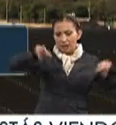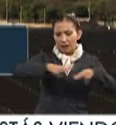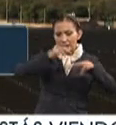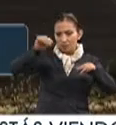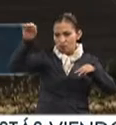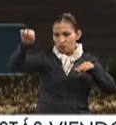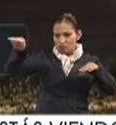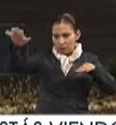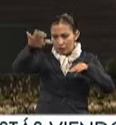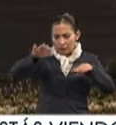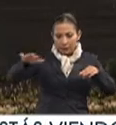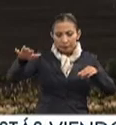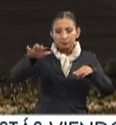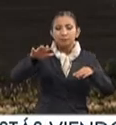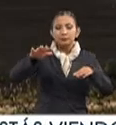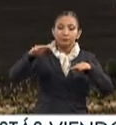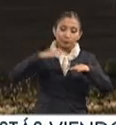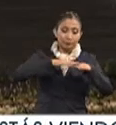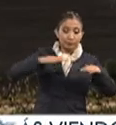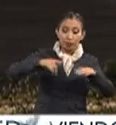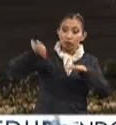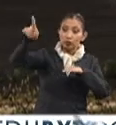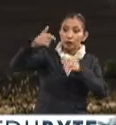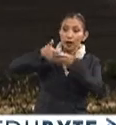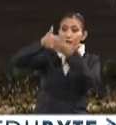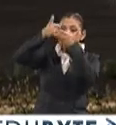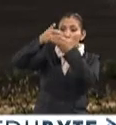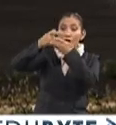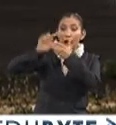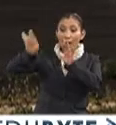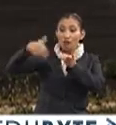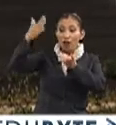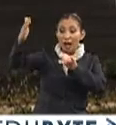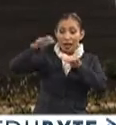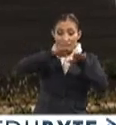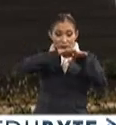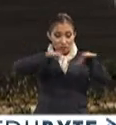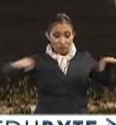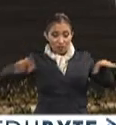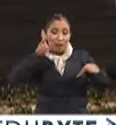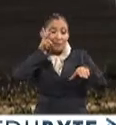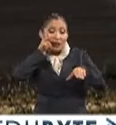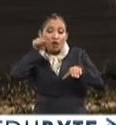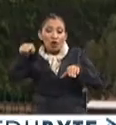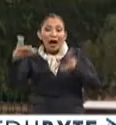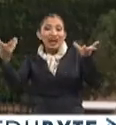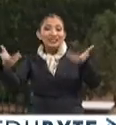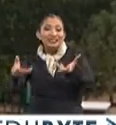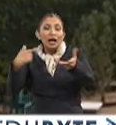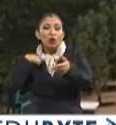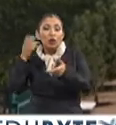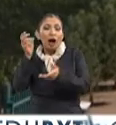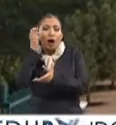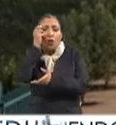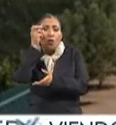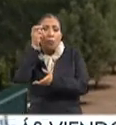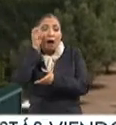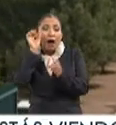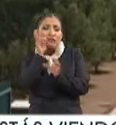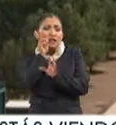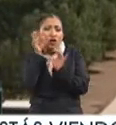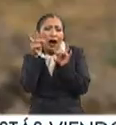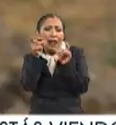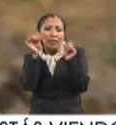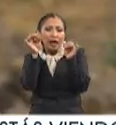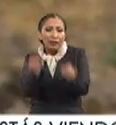en la que te muevas. Y eso es lo que nos permite, estando fuera de la franja del vino, producir una uva o un vino